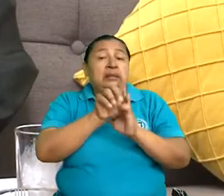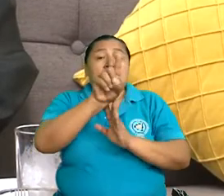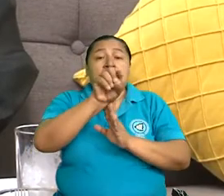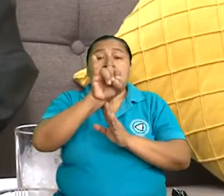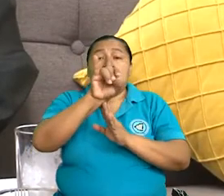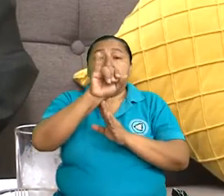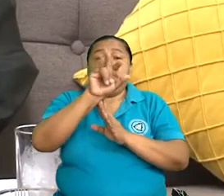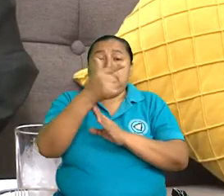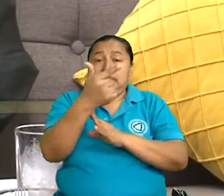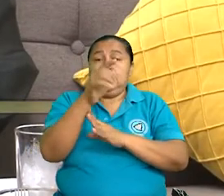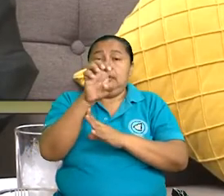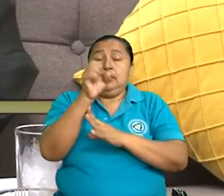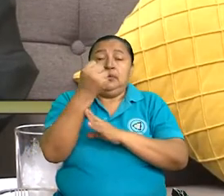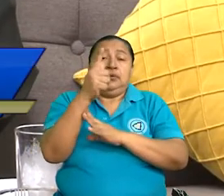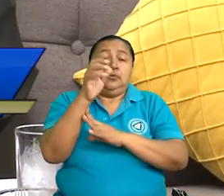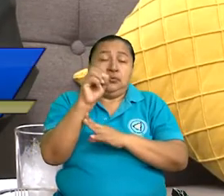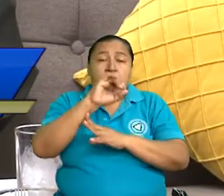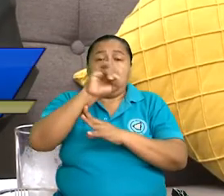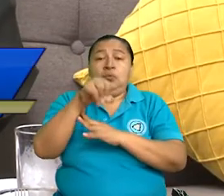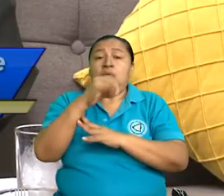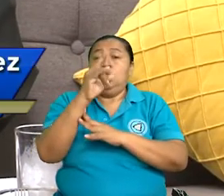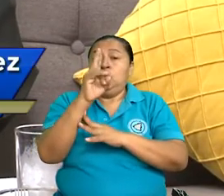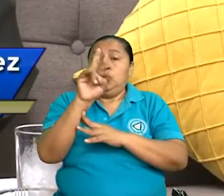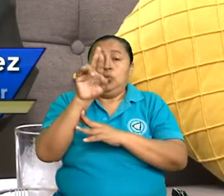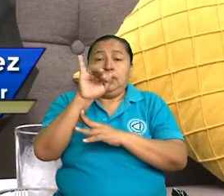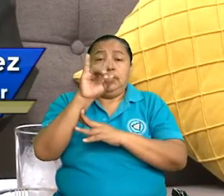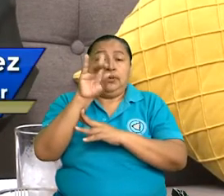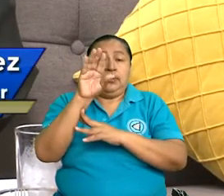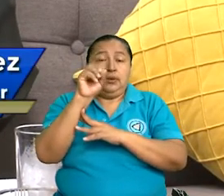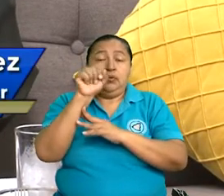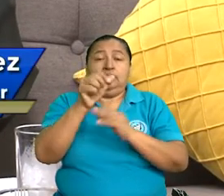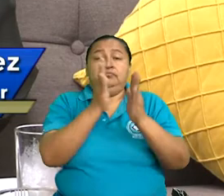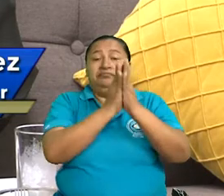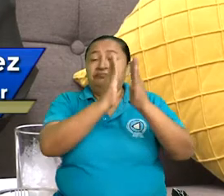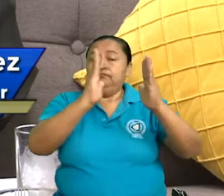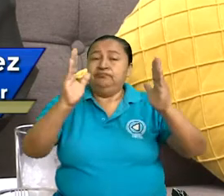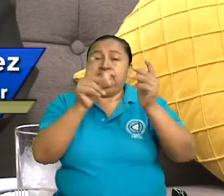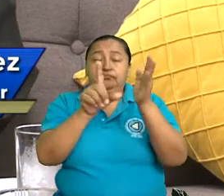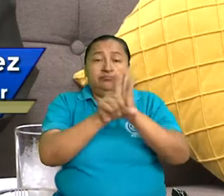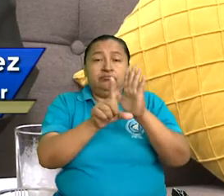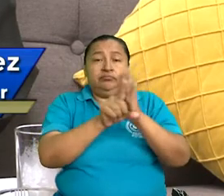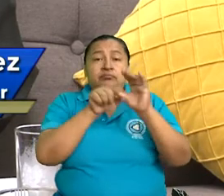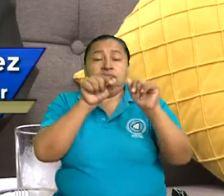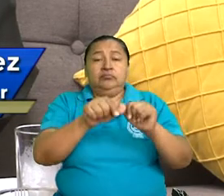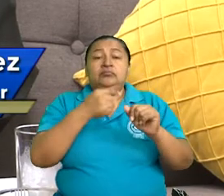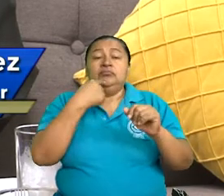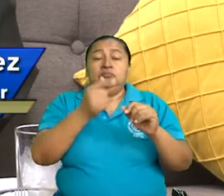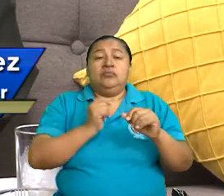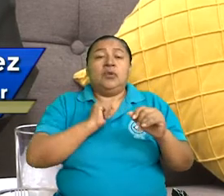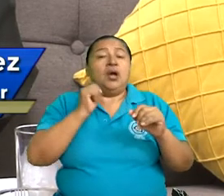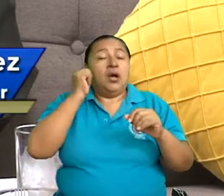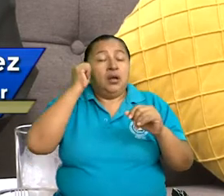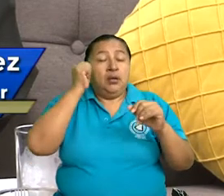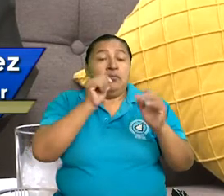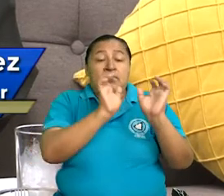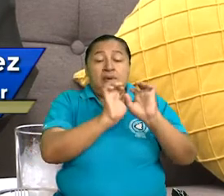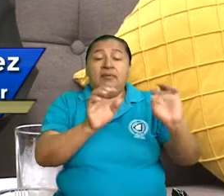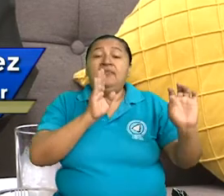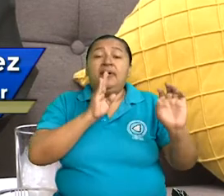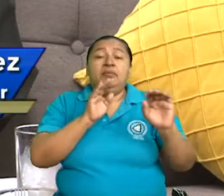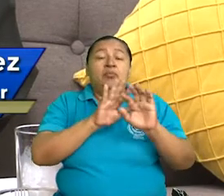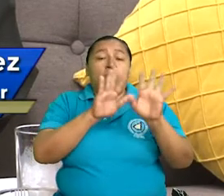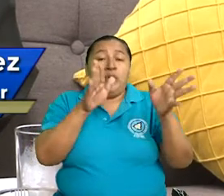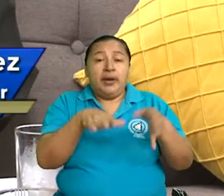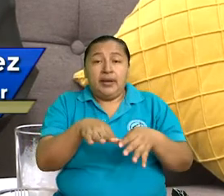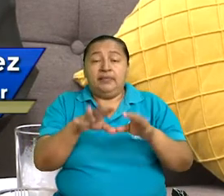mujer, niñez, juventud, adulto mayor y género. Esos son los temas que incluye